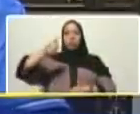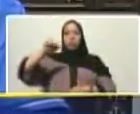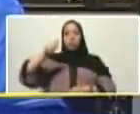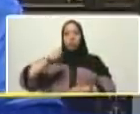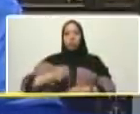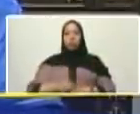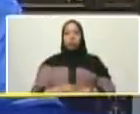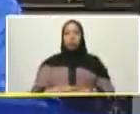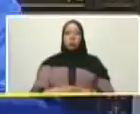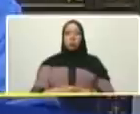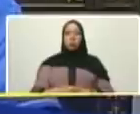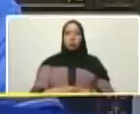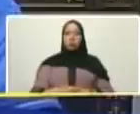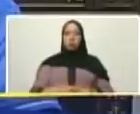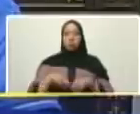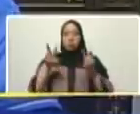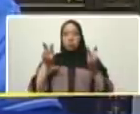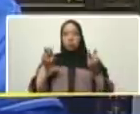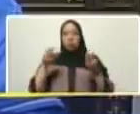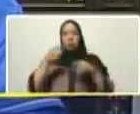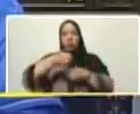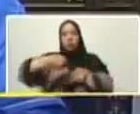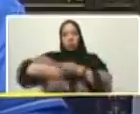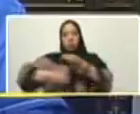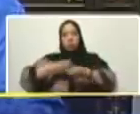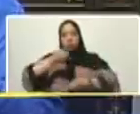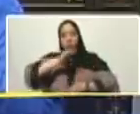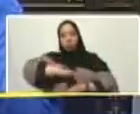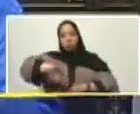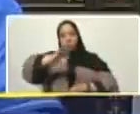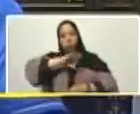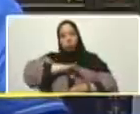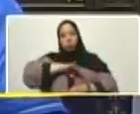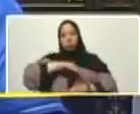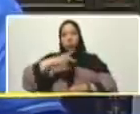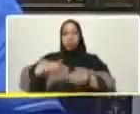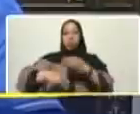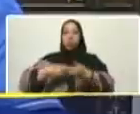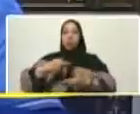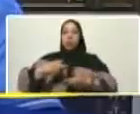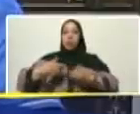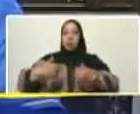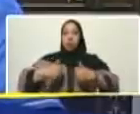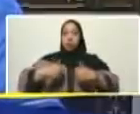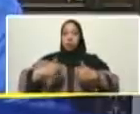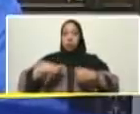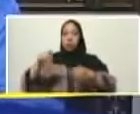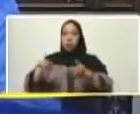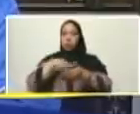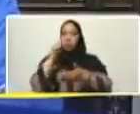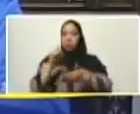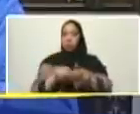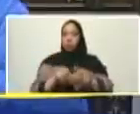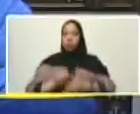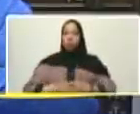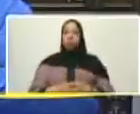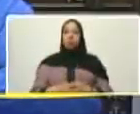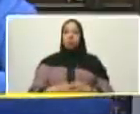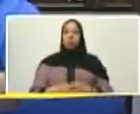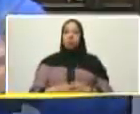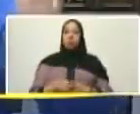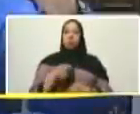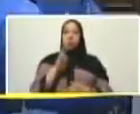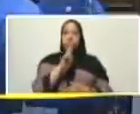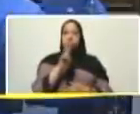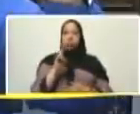del mapa de soluciones de la agenda concreta de acción con las tres R